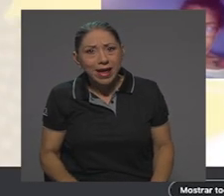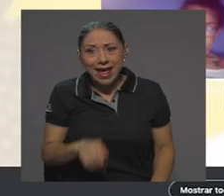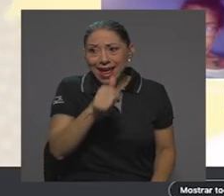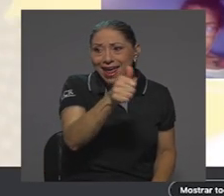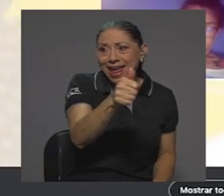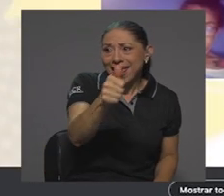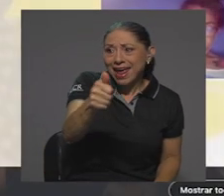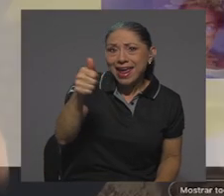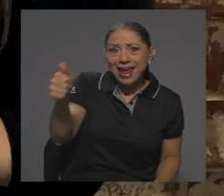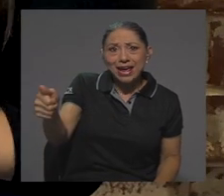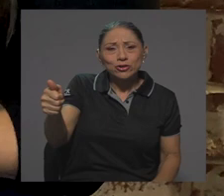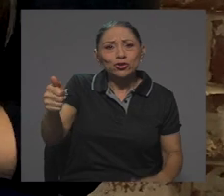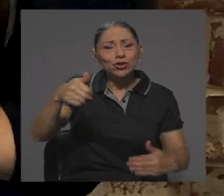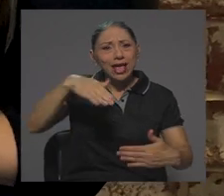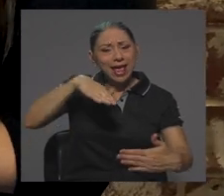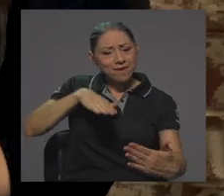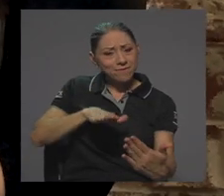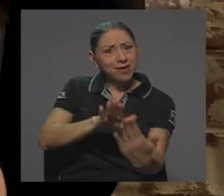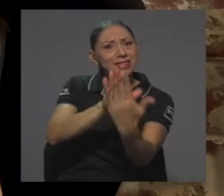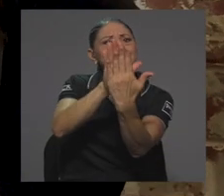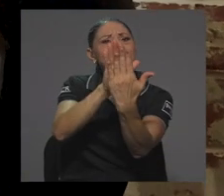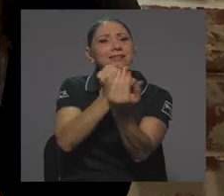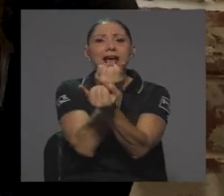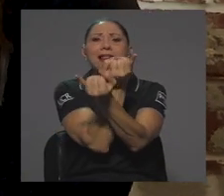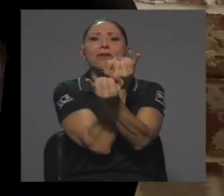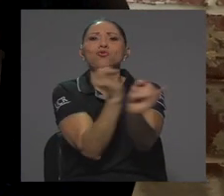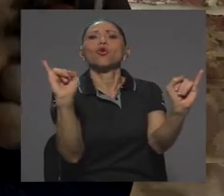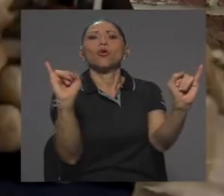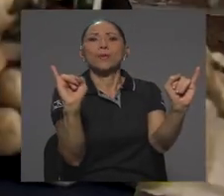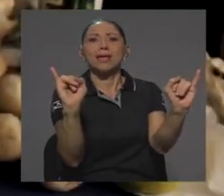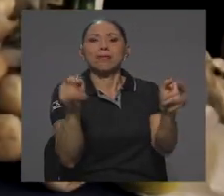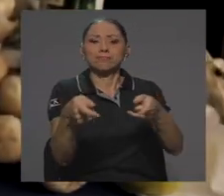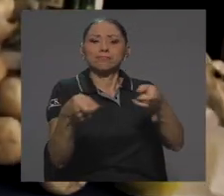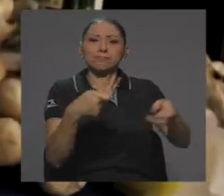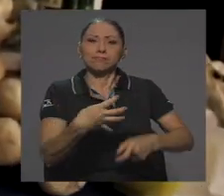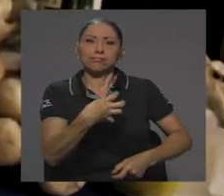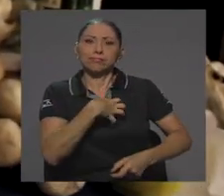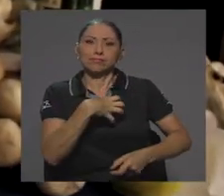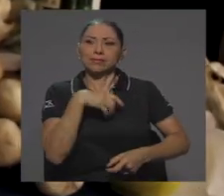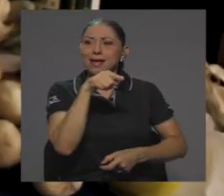enfrentarse a la autonomía de ser estudiantes.